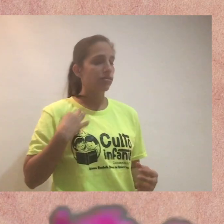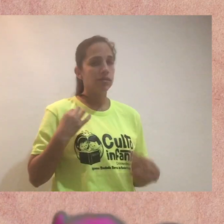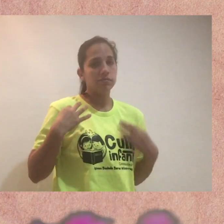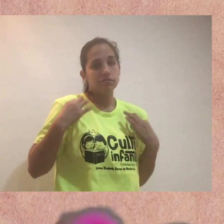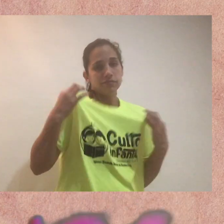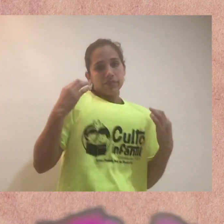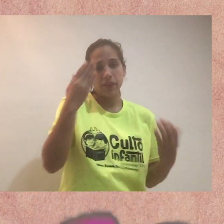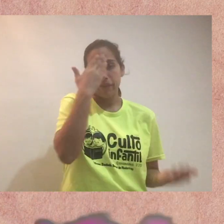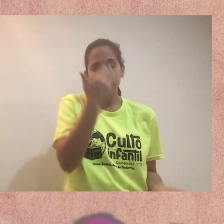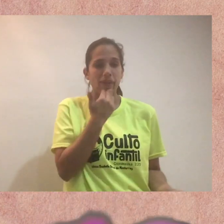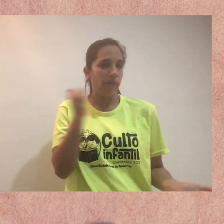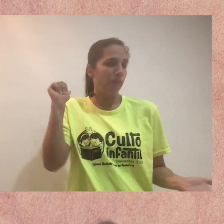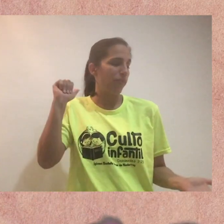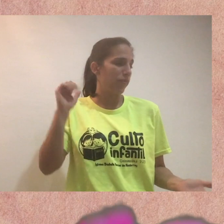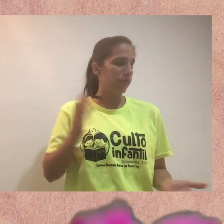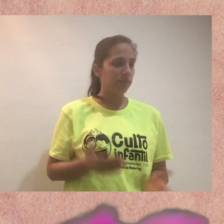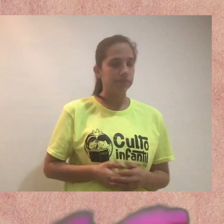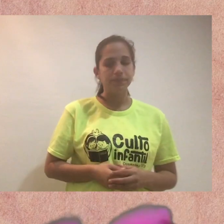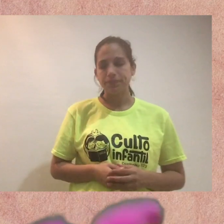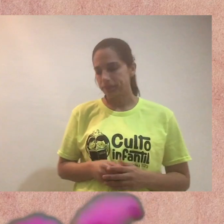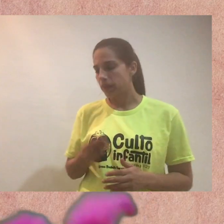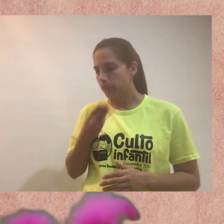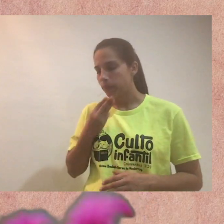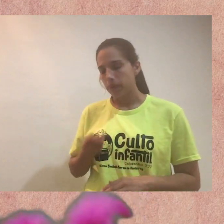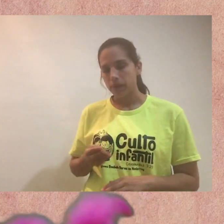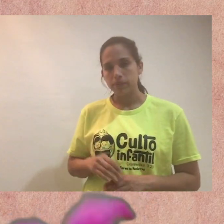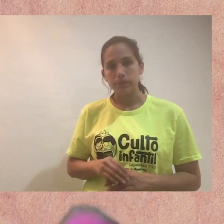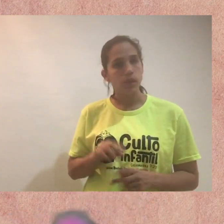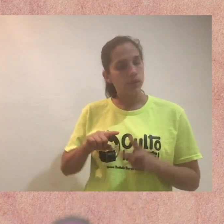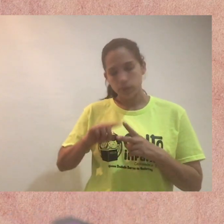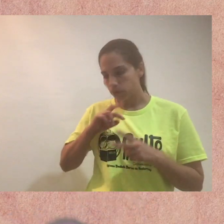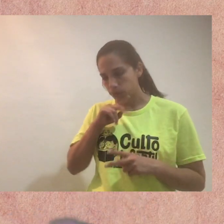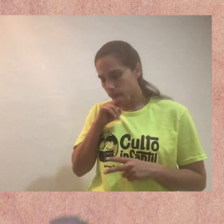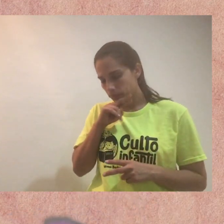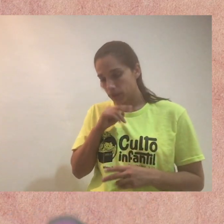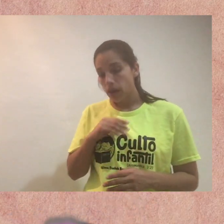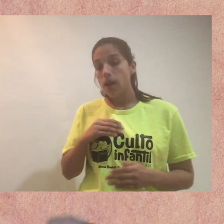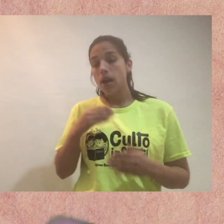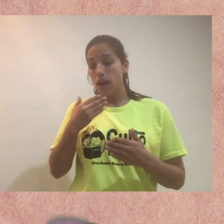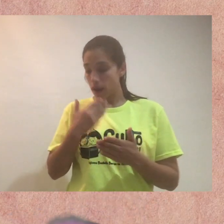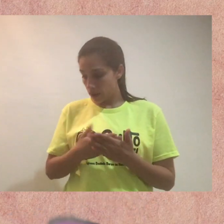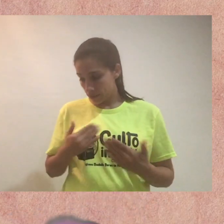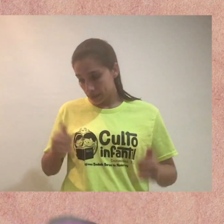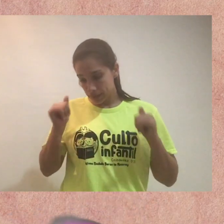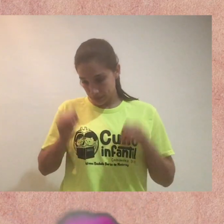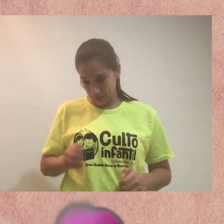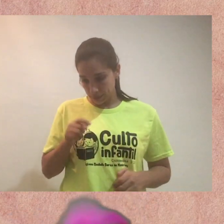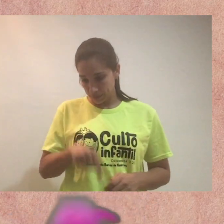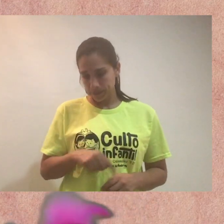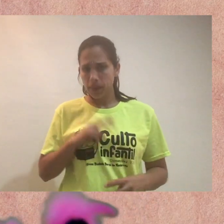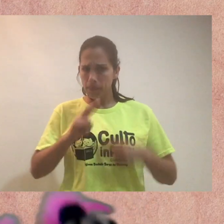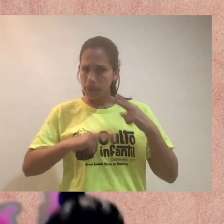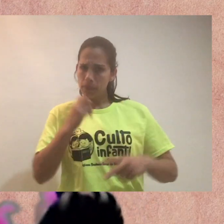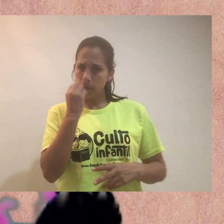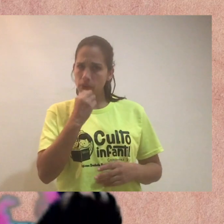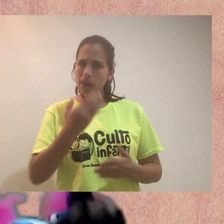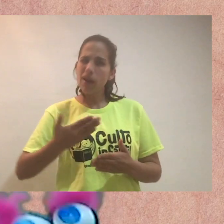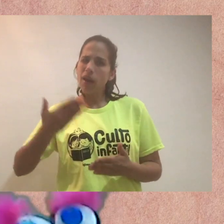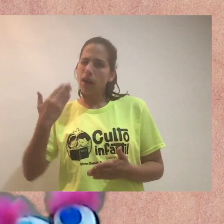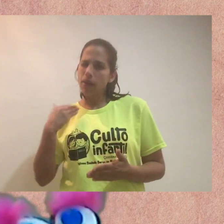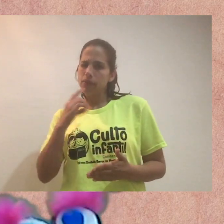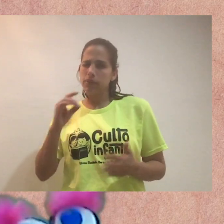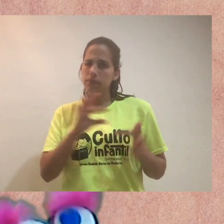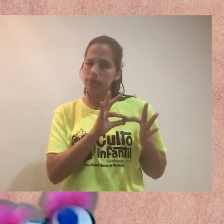tigre. Es que la puse de morir. Farra, bien. No te preocupes. Lo bueno es que ya estás aquí.